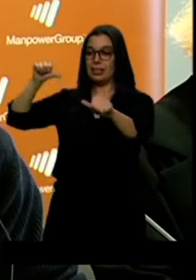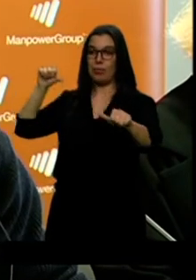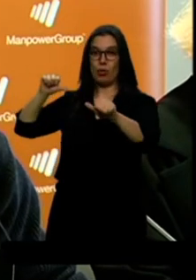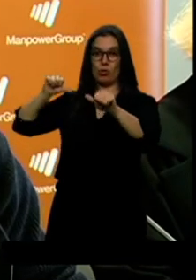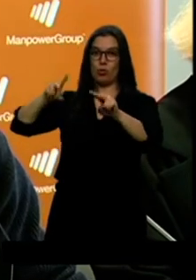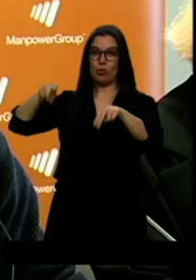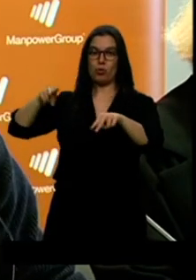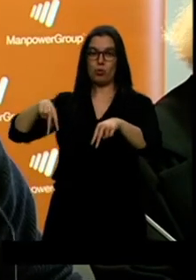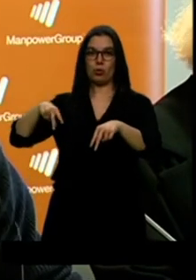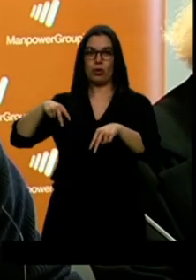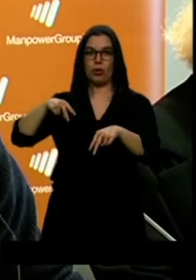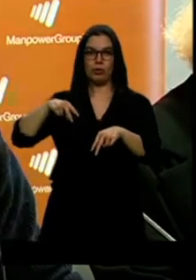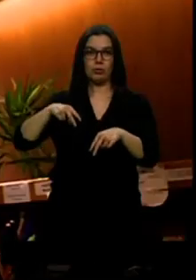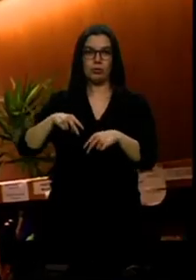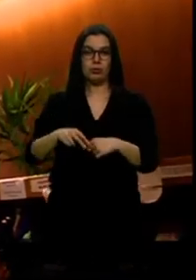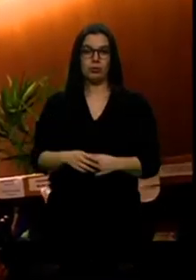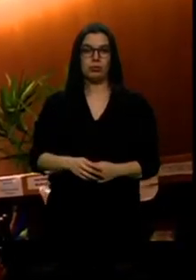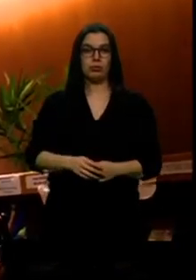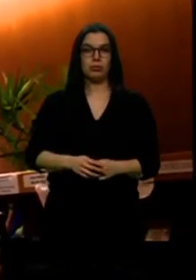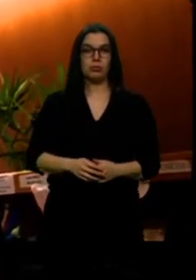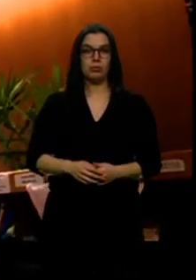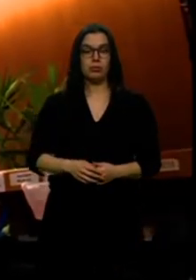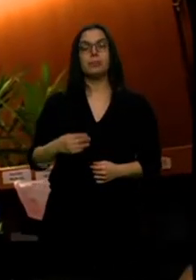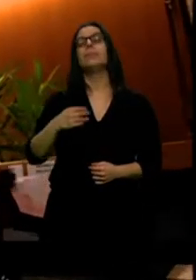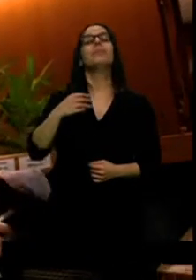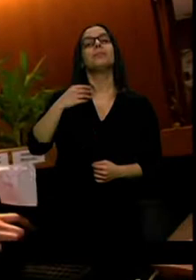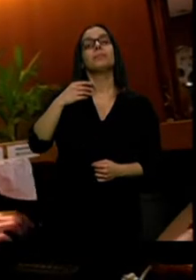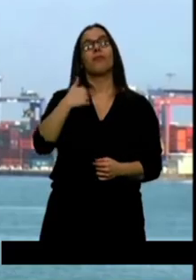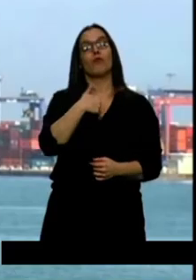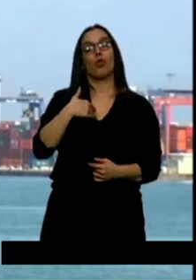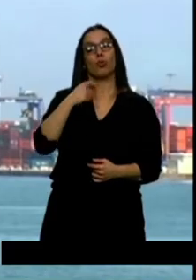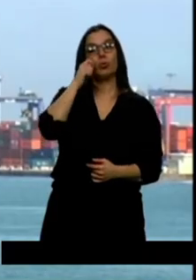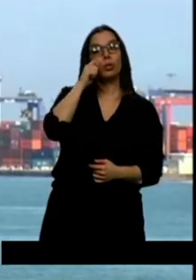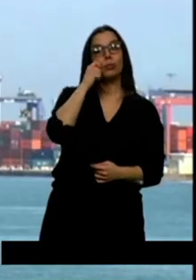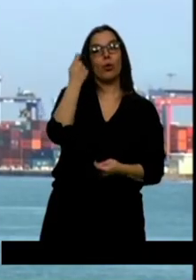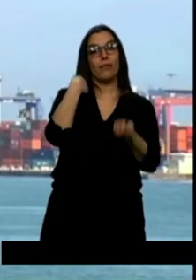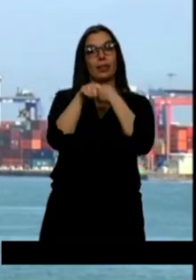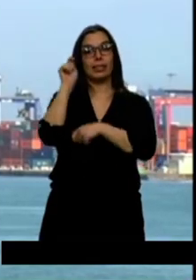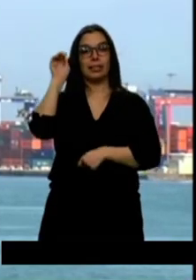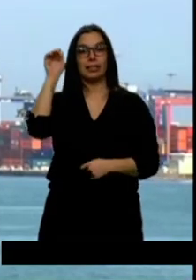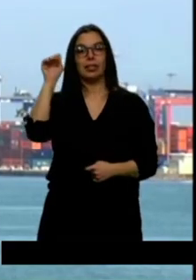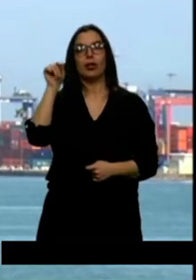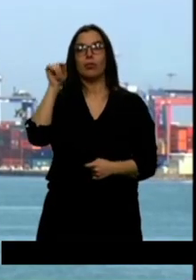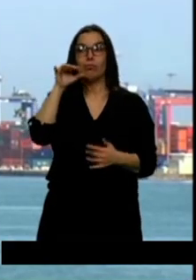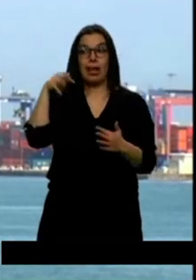el del tercer trimestre de 2007. El papel del turismo y del comercio exterior hasta ahora ha sido clave.